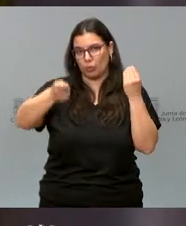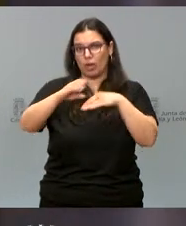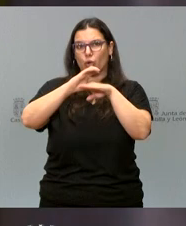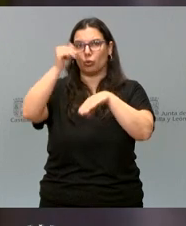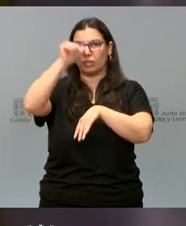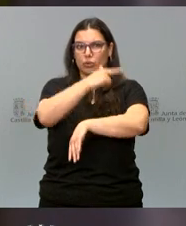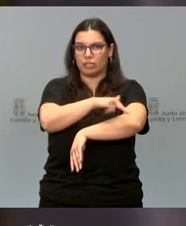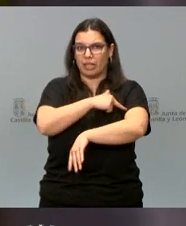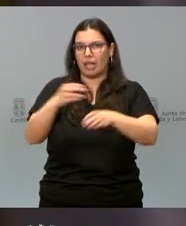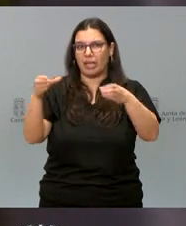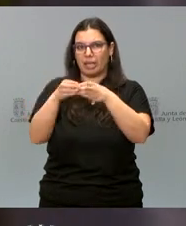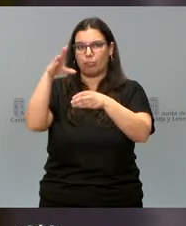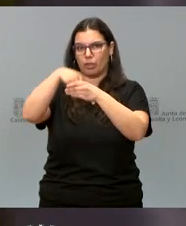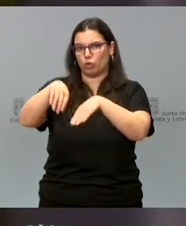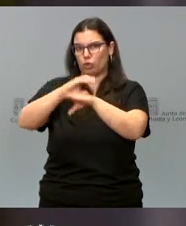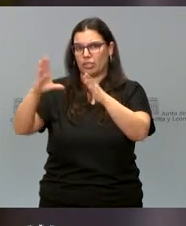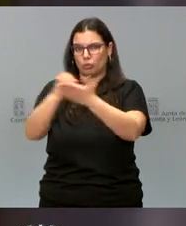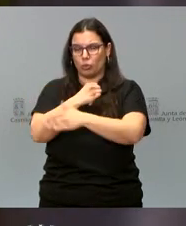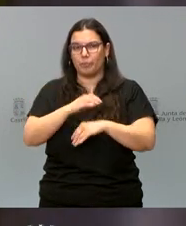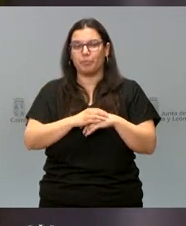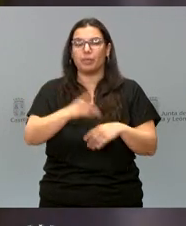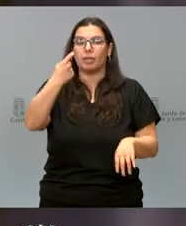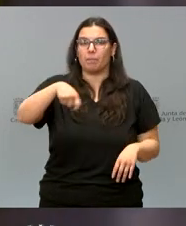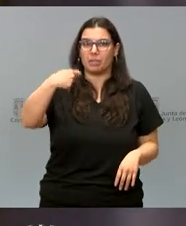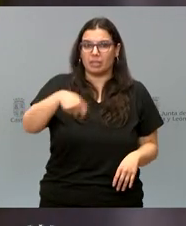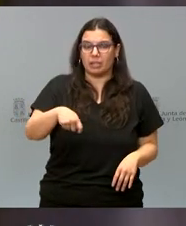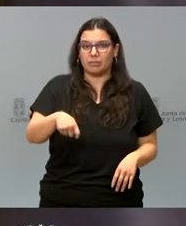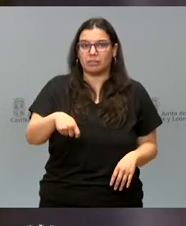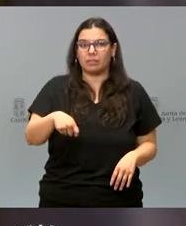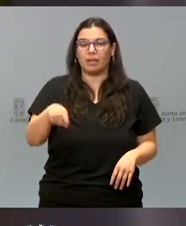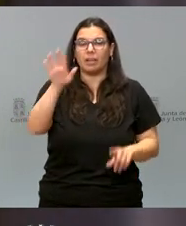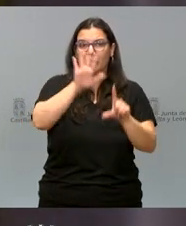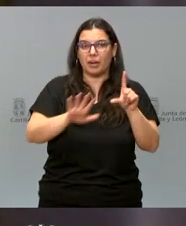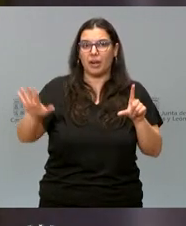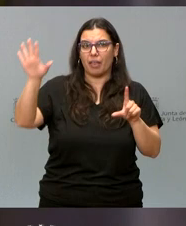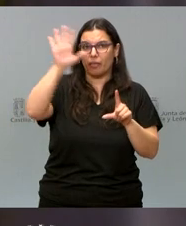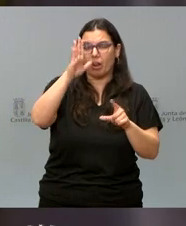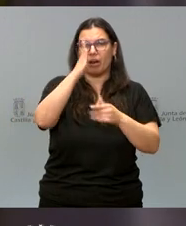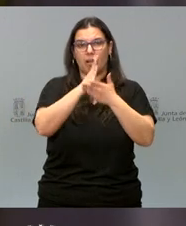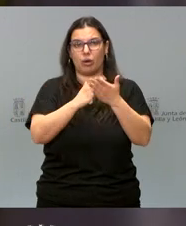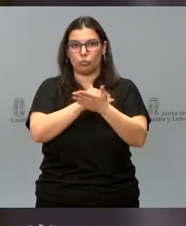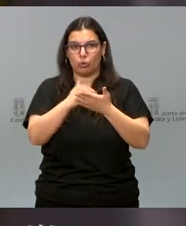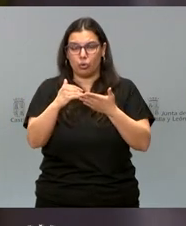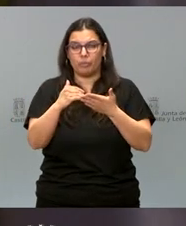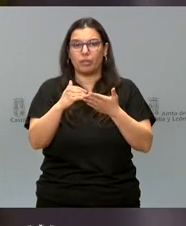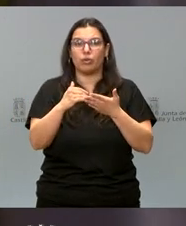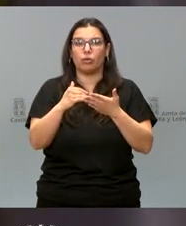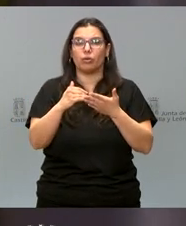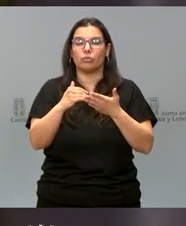de Sanidad y todo el equipo de la consejería, al presidente nacional y autonómico de